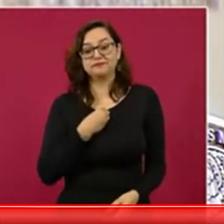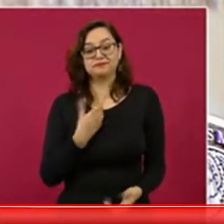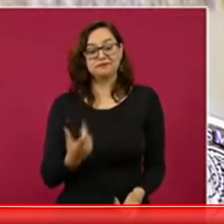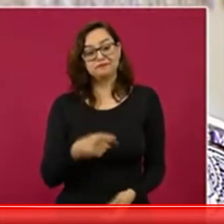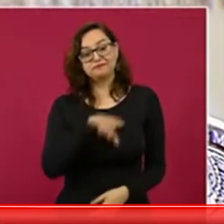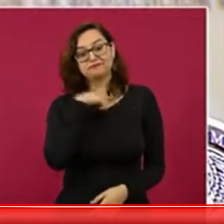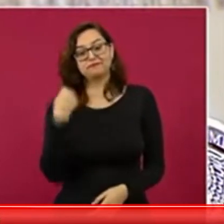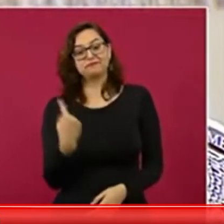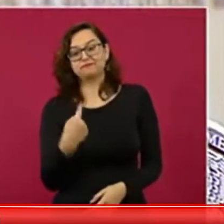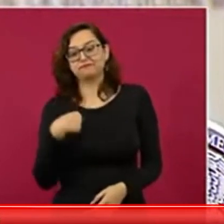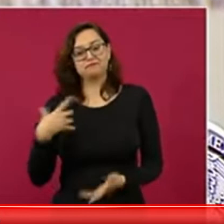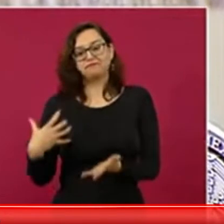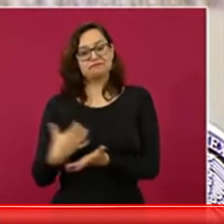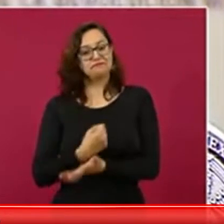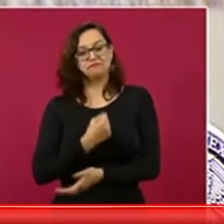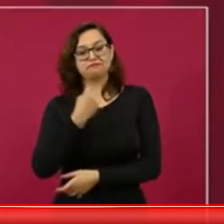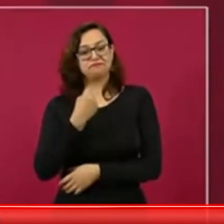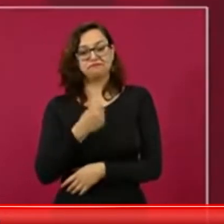¿Saben qué hicieron?